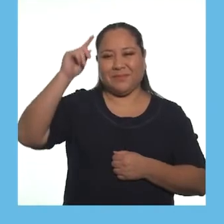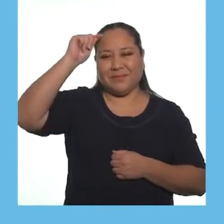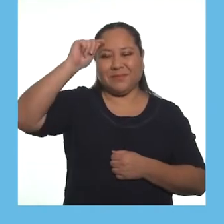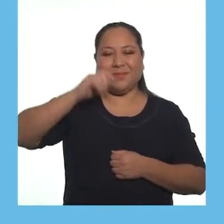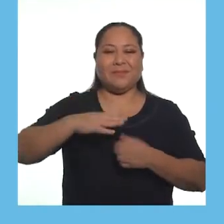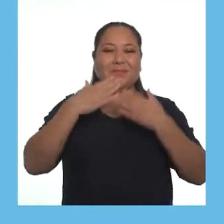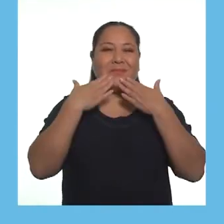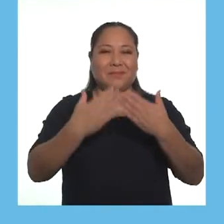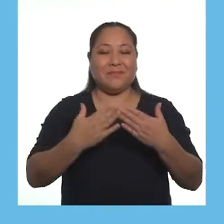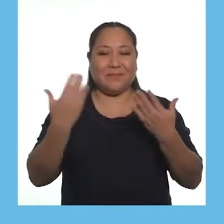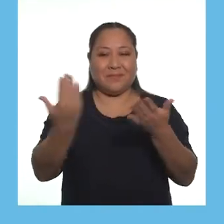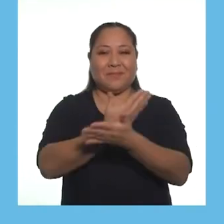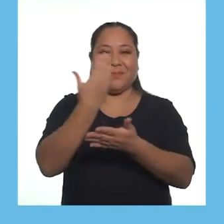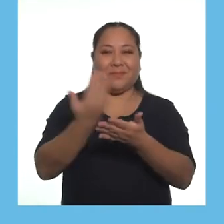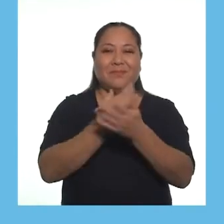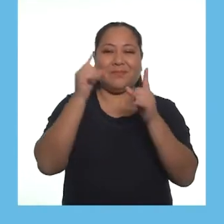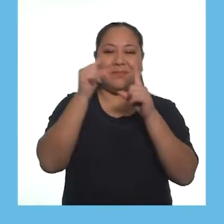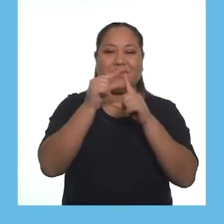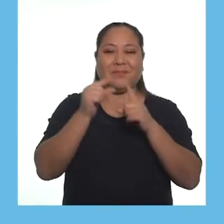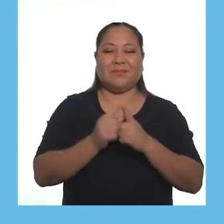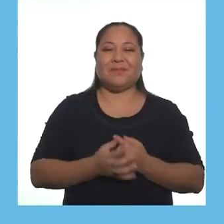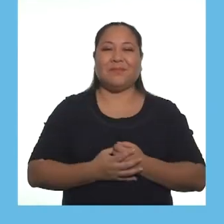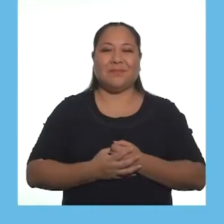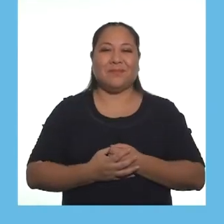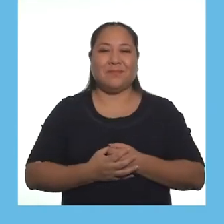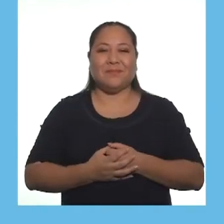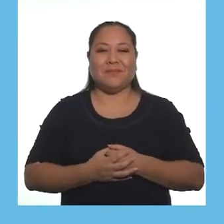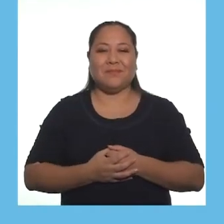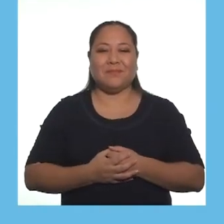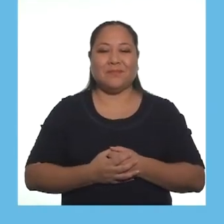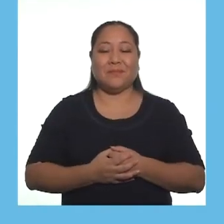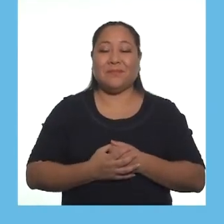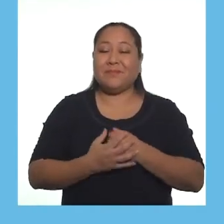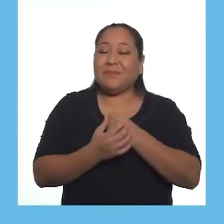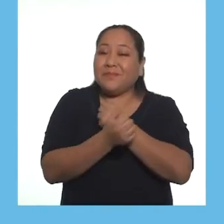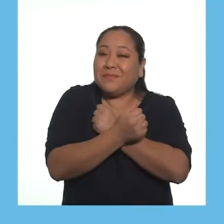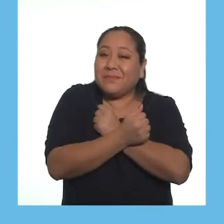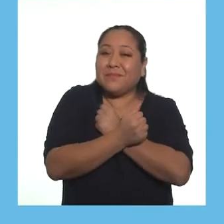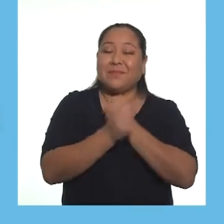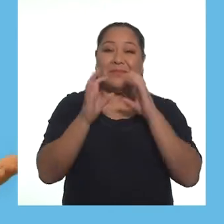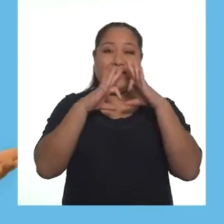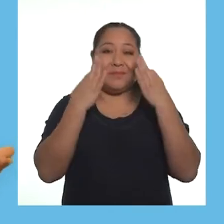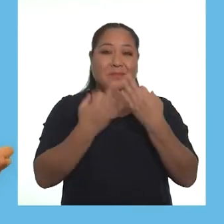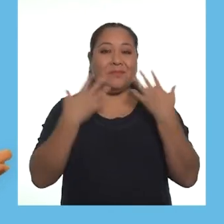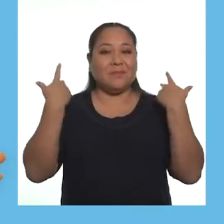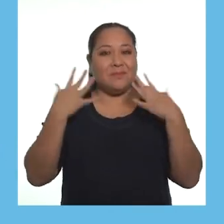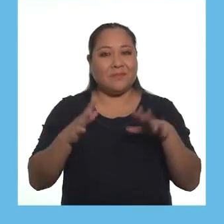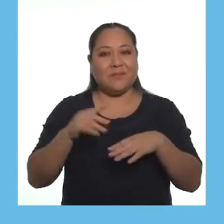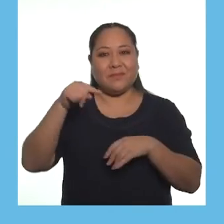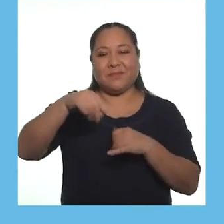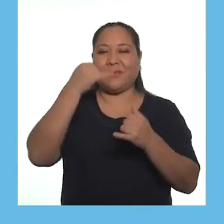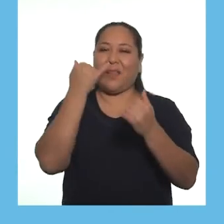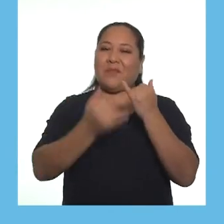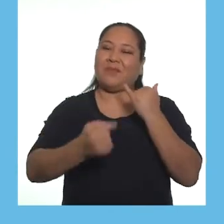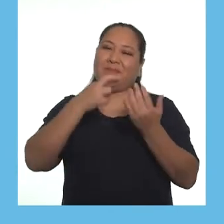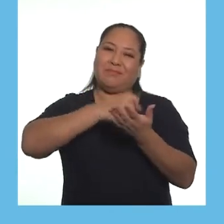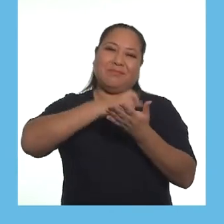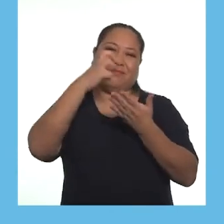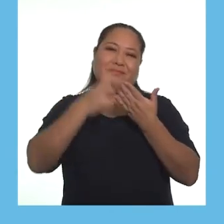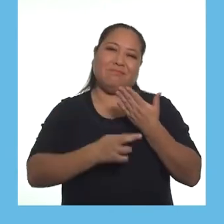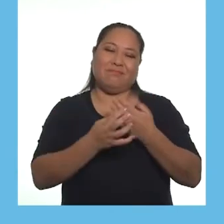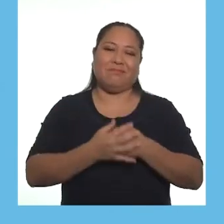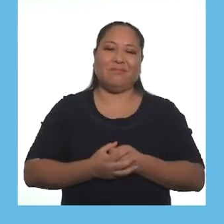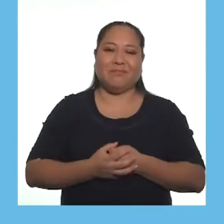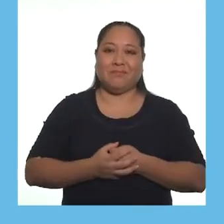Hasta pronto, Paul. Gracias por las nuevas palabras. Queridas familias, hemos llegado